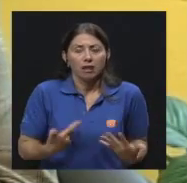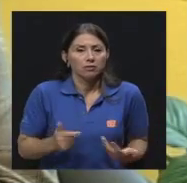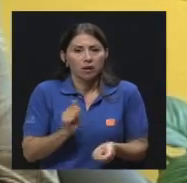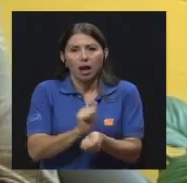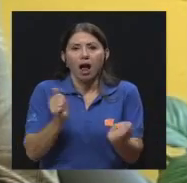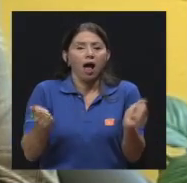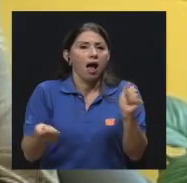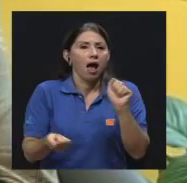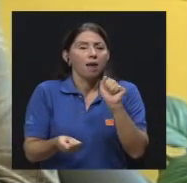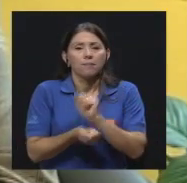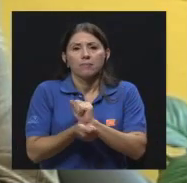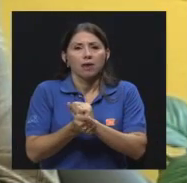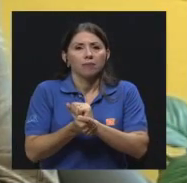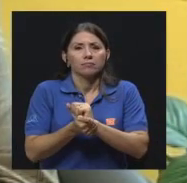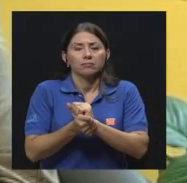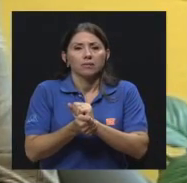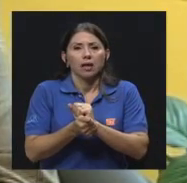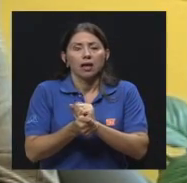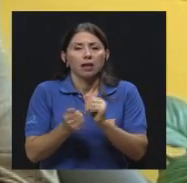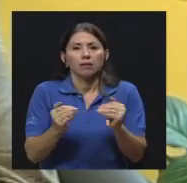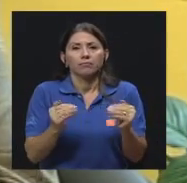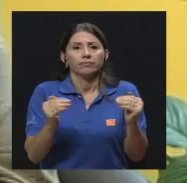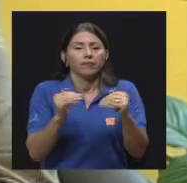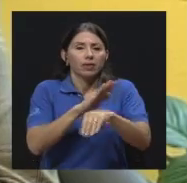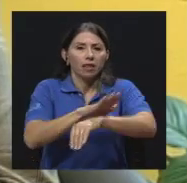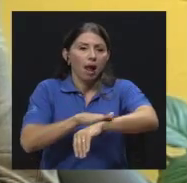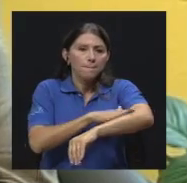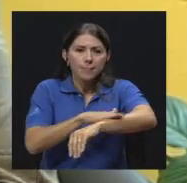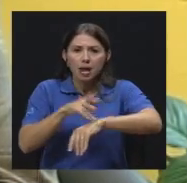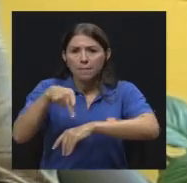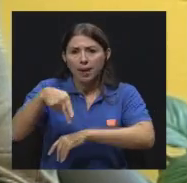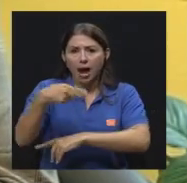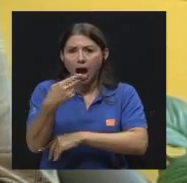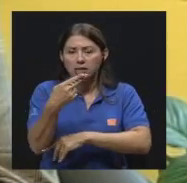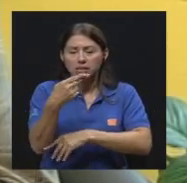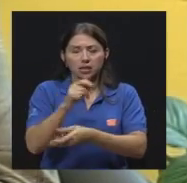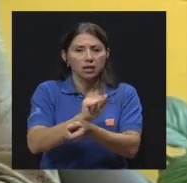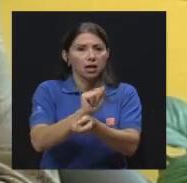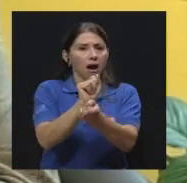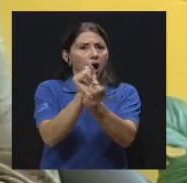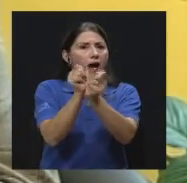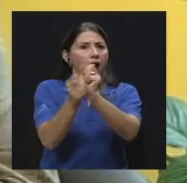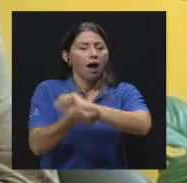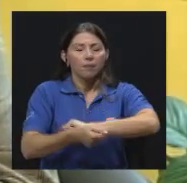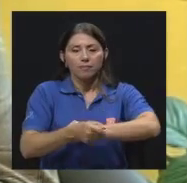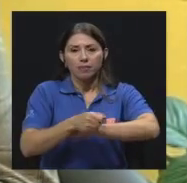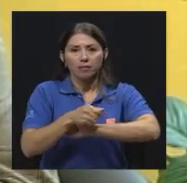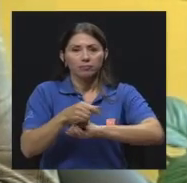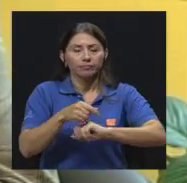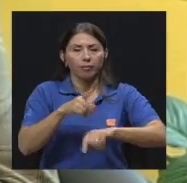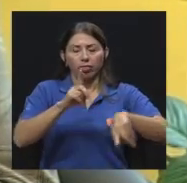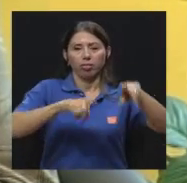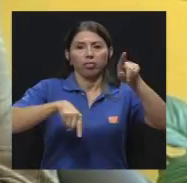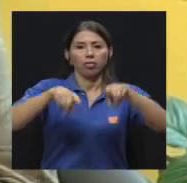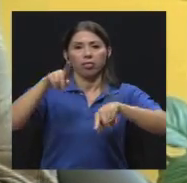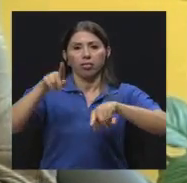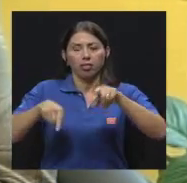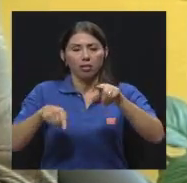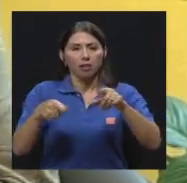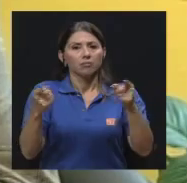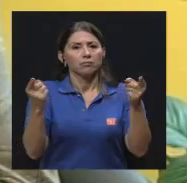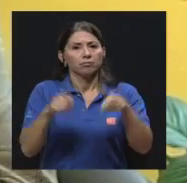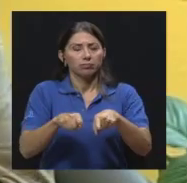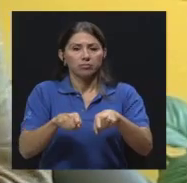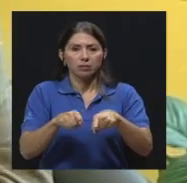la normalidad de la piel, ¿verdad? Se altera el pH de la piel y eso favorece que